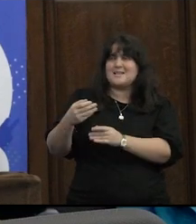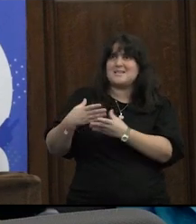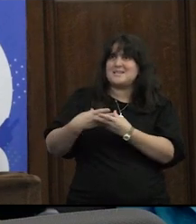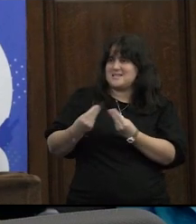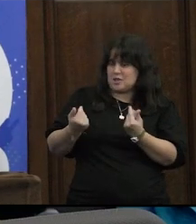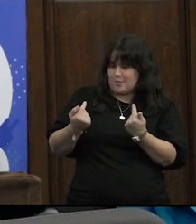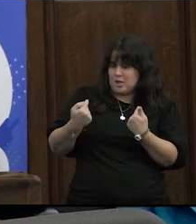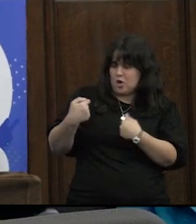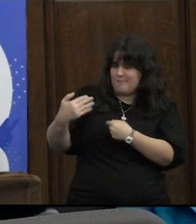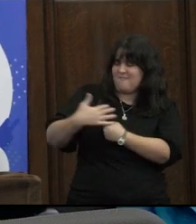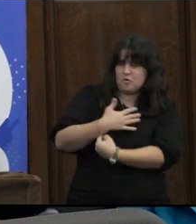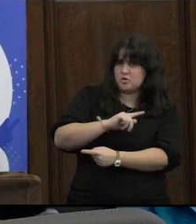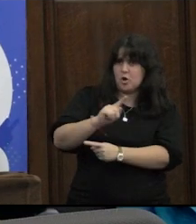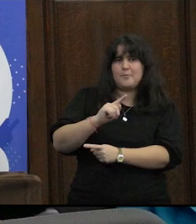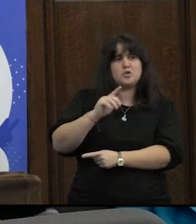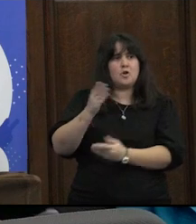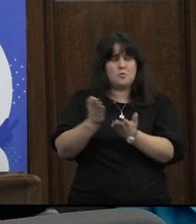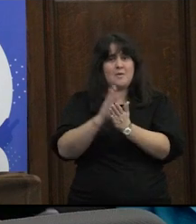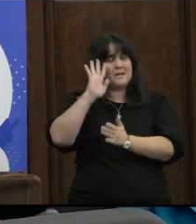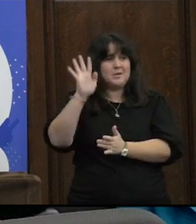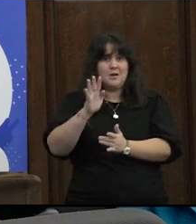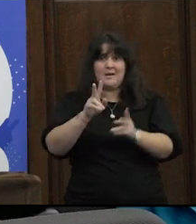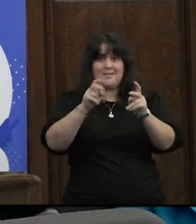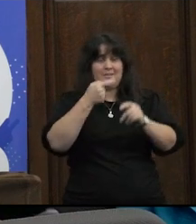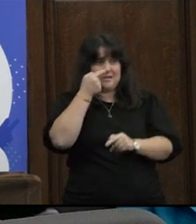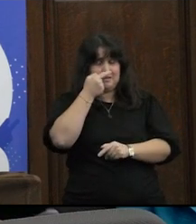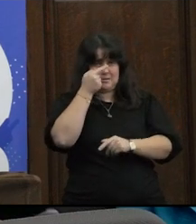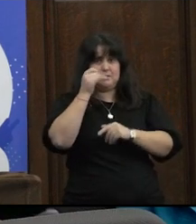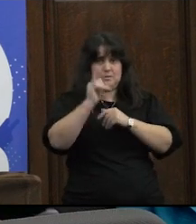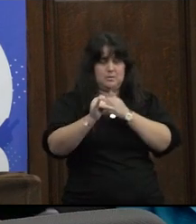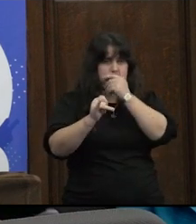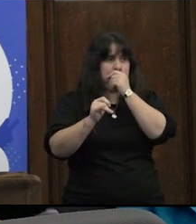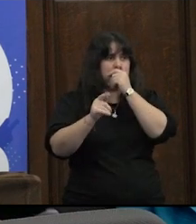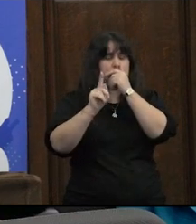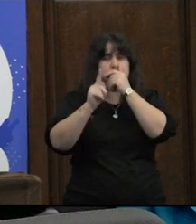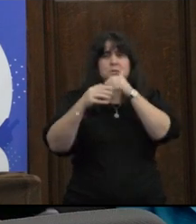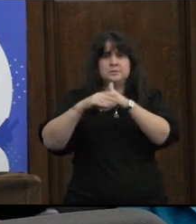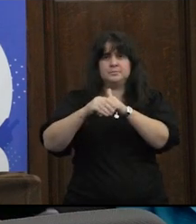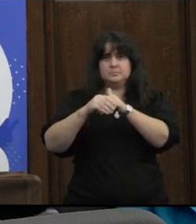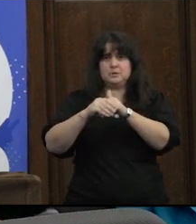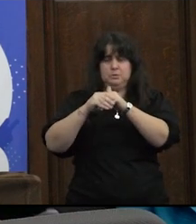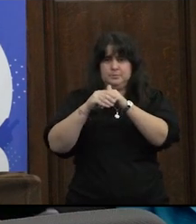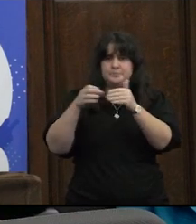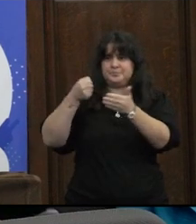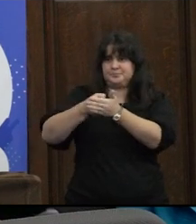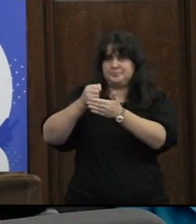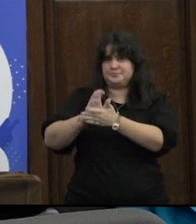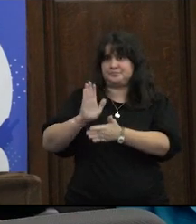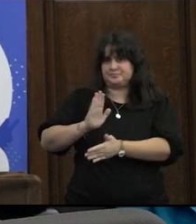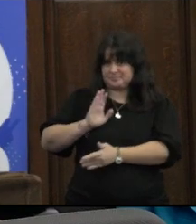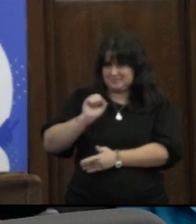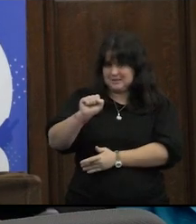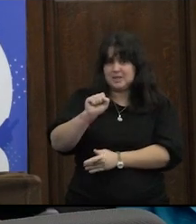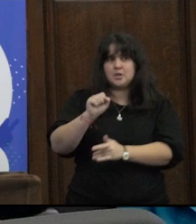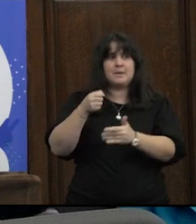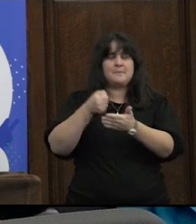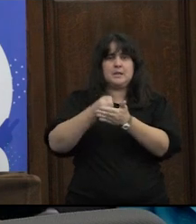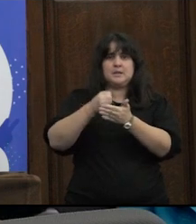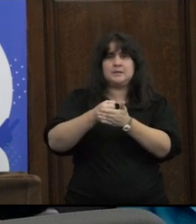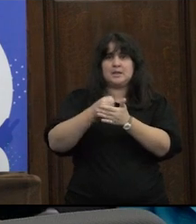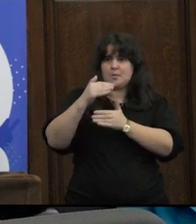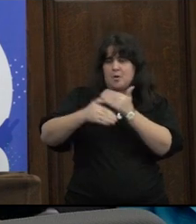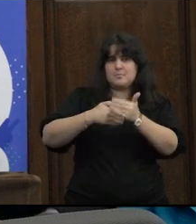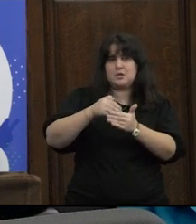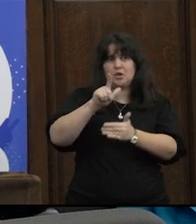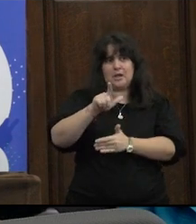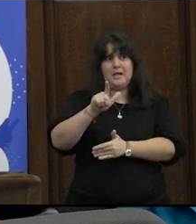pero como estudiante de psicología interesado en estos temas y como amigo de militantes feministas y de militantes de movimiento